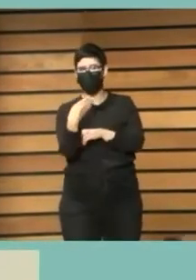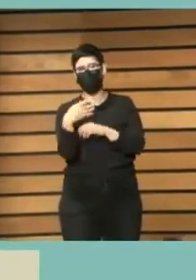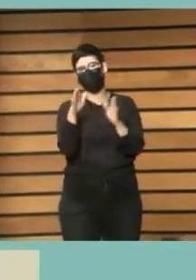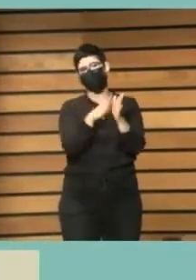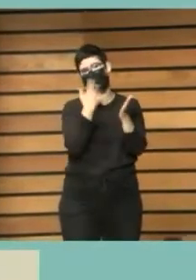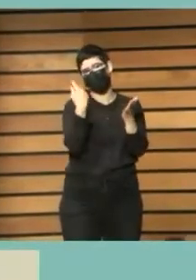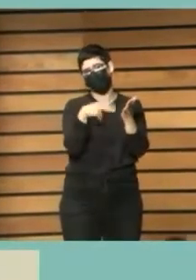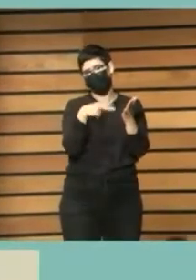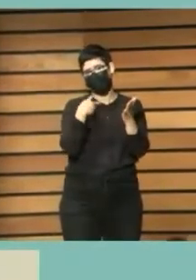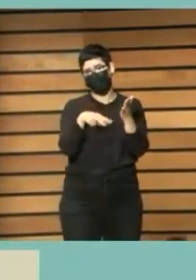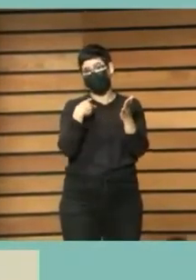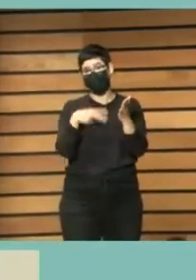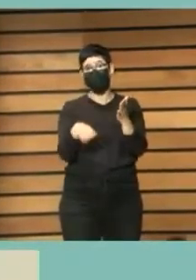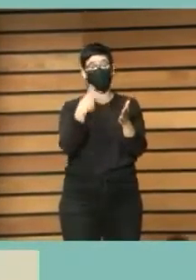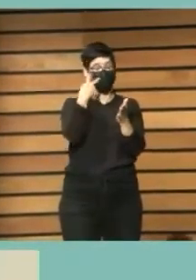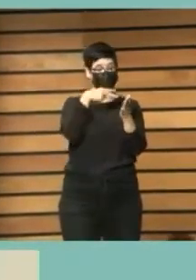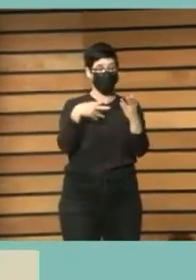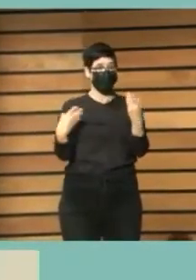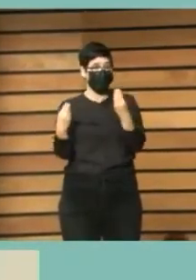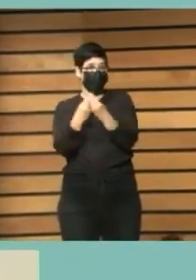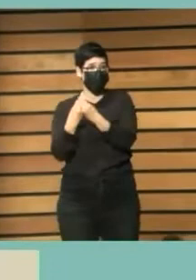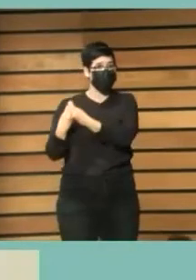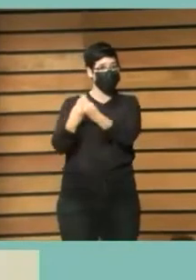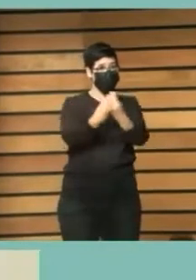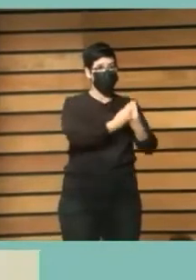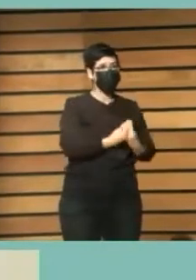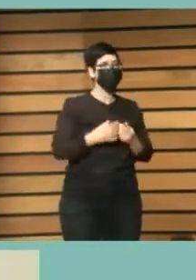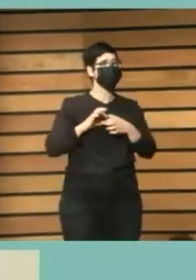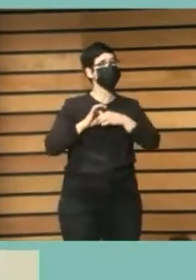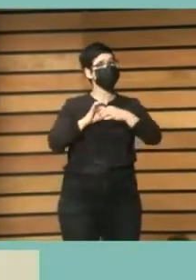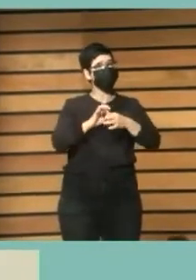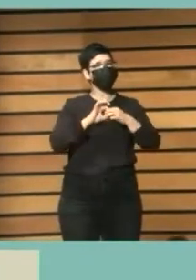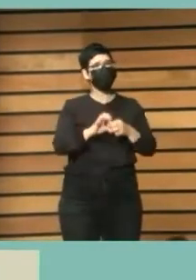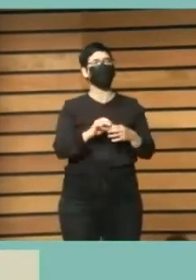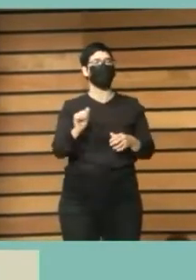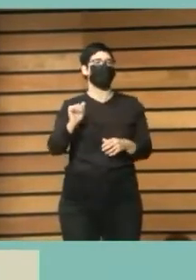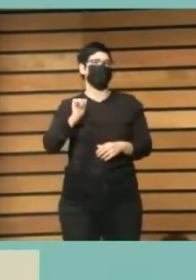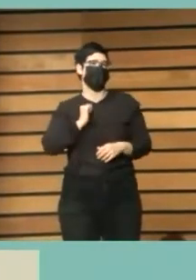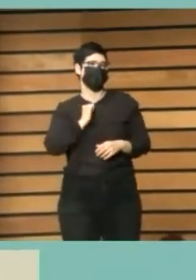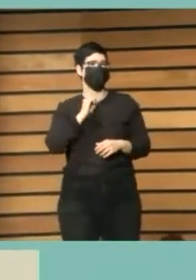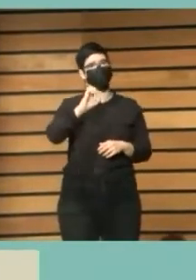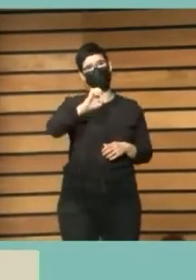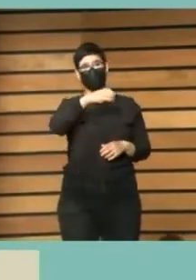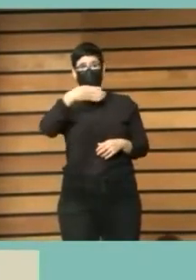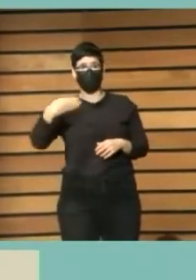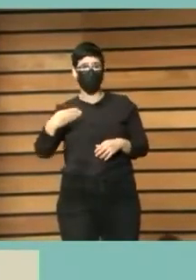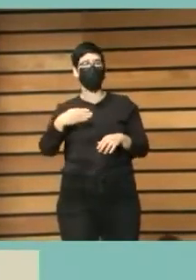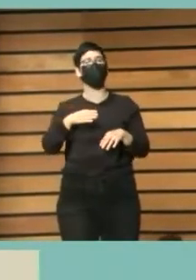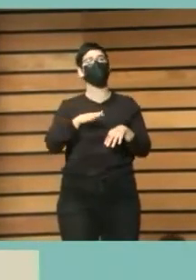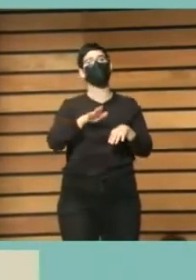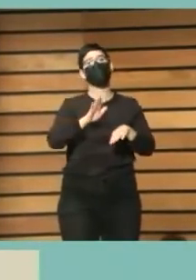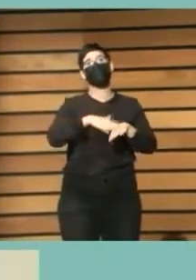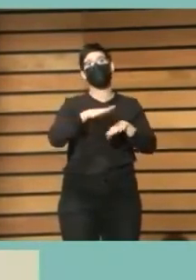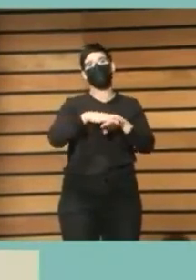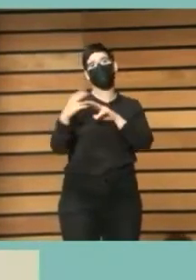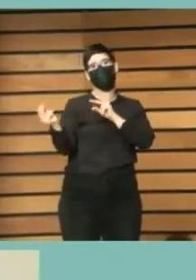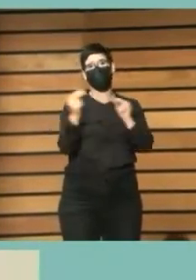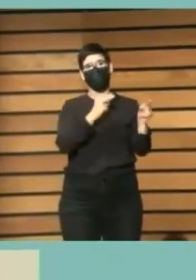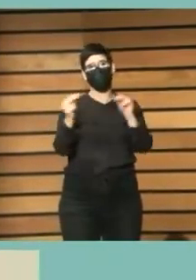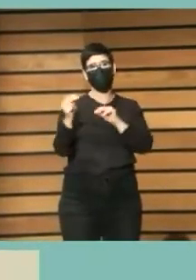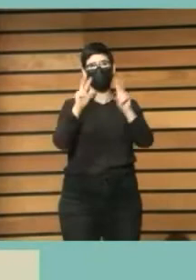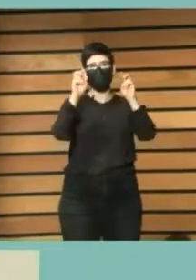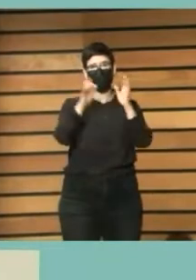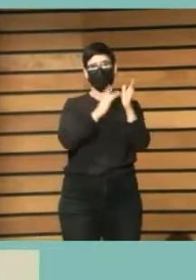leer juntos libros relacionados con los ODS y aprovechar las sesiones de los clubes para discutir este ODS la agenda 2030